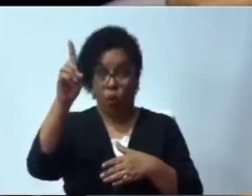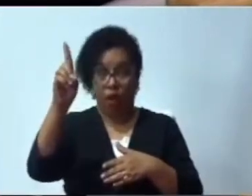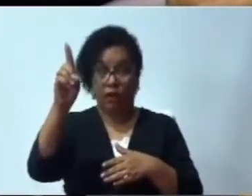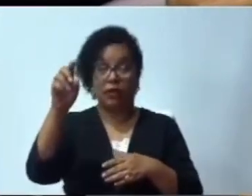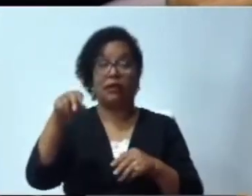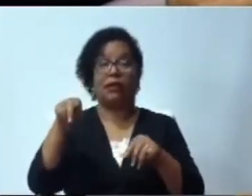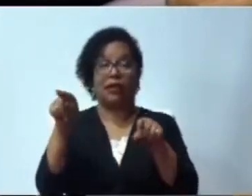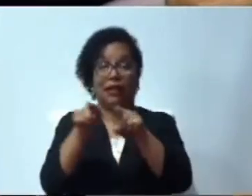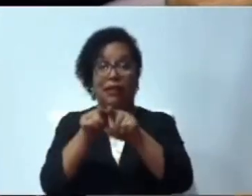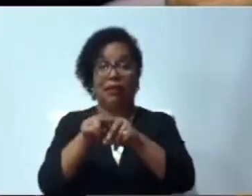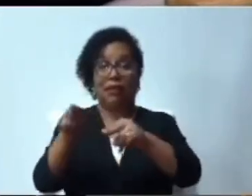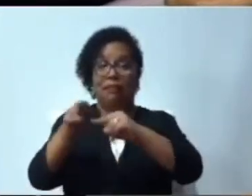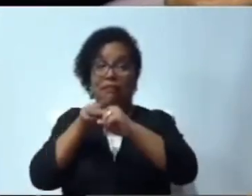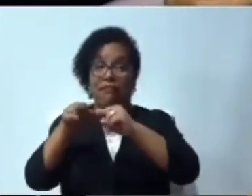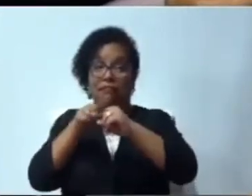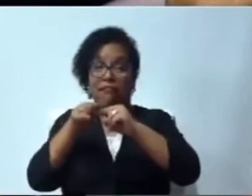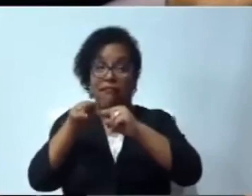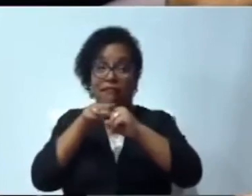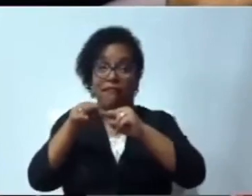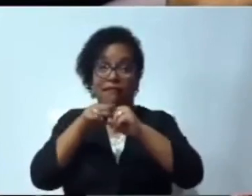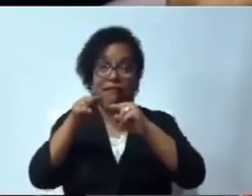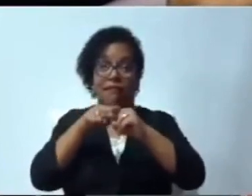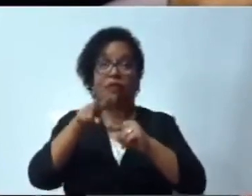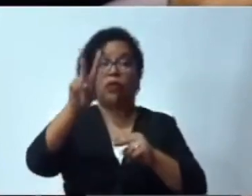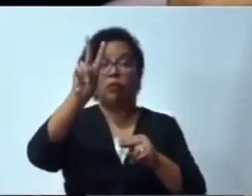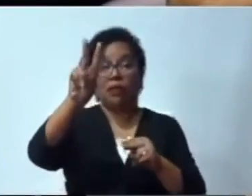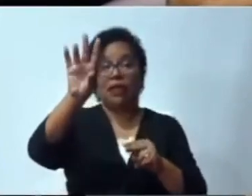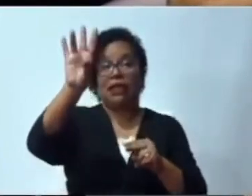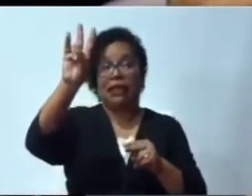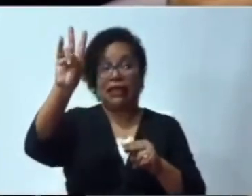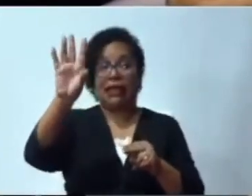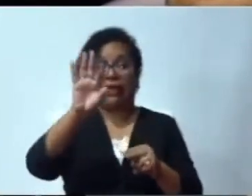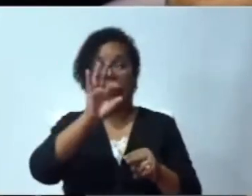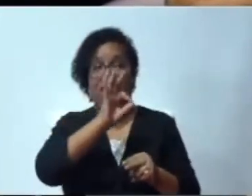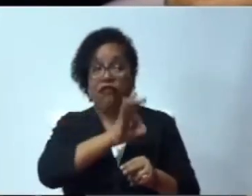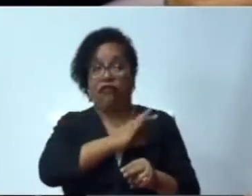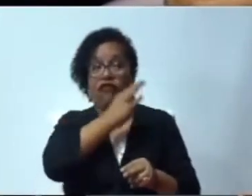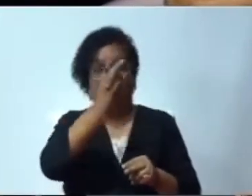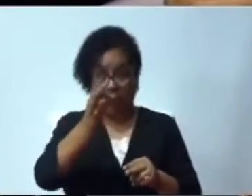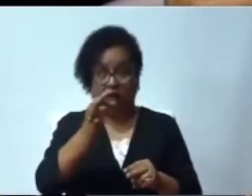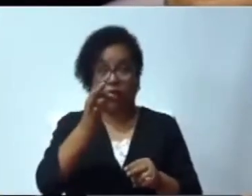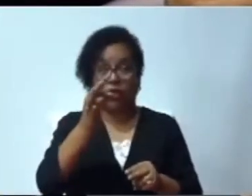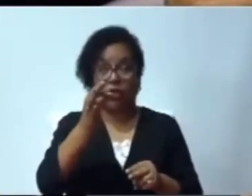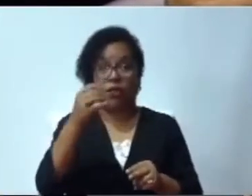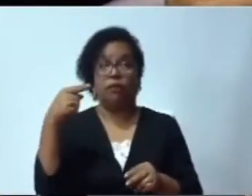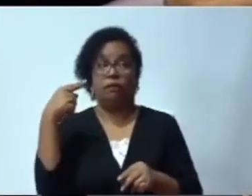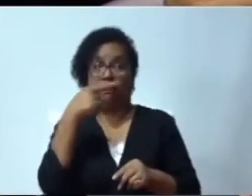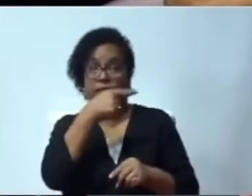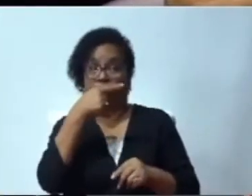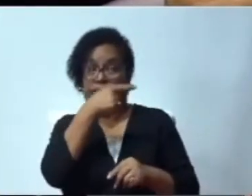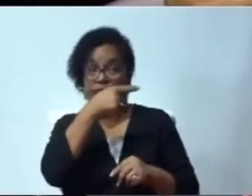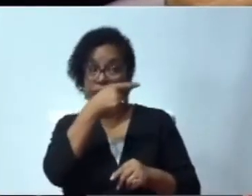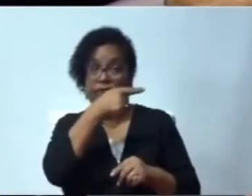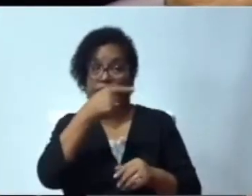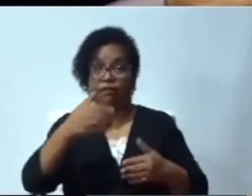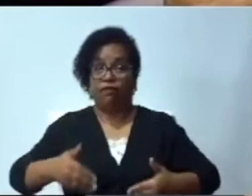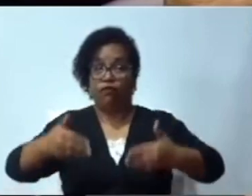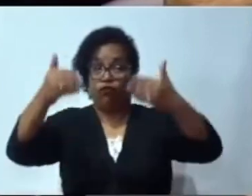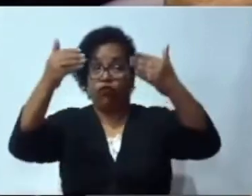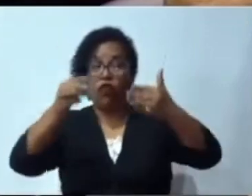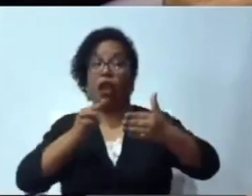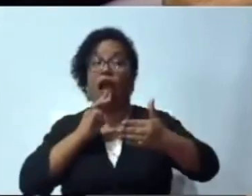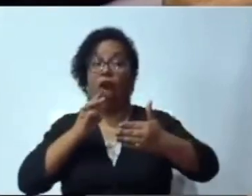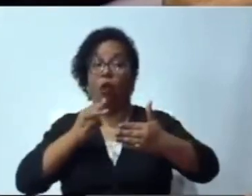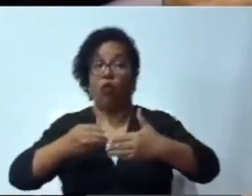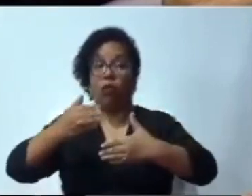no ha cumplido con la operación del Topil de San no ha cumplido con la terminación de la presa Montegrande,